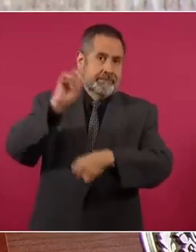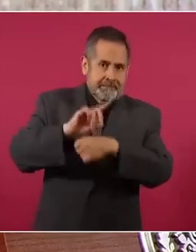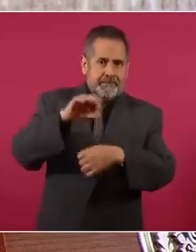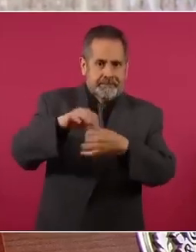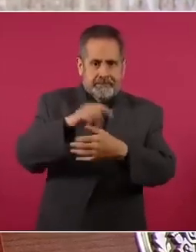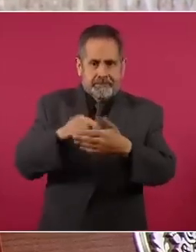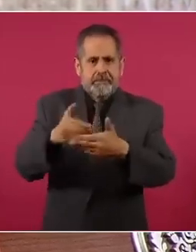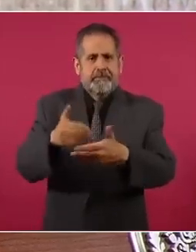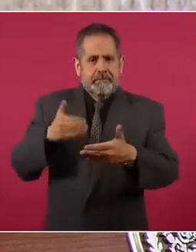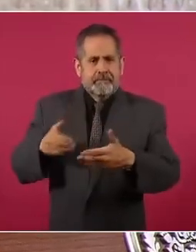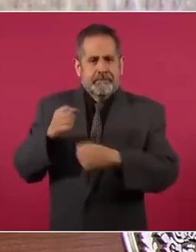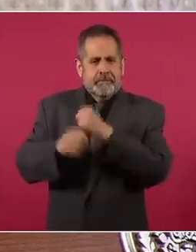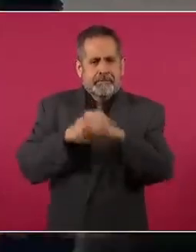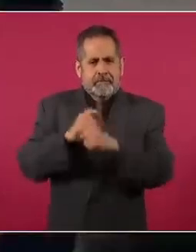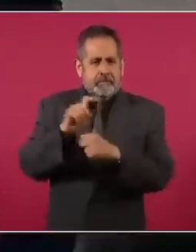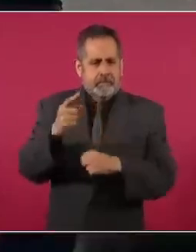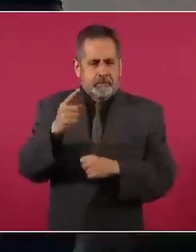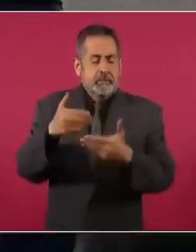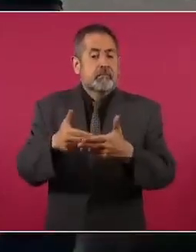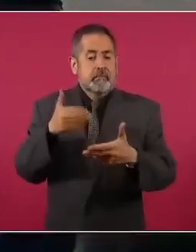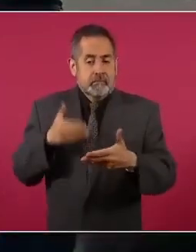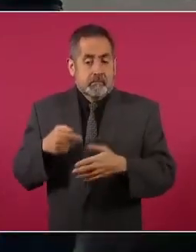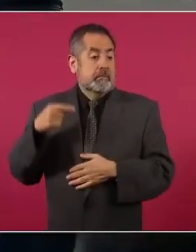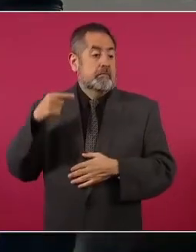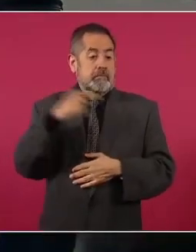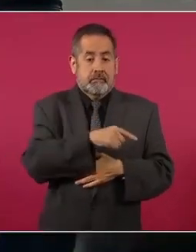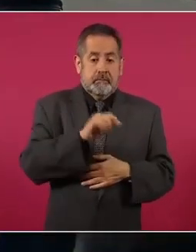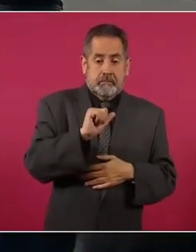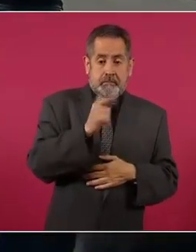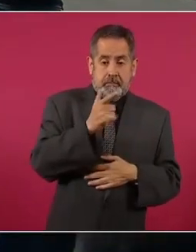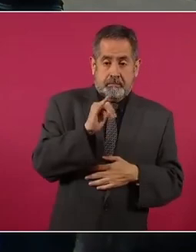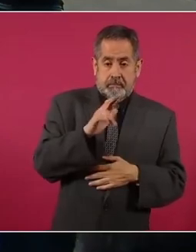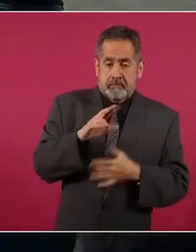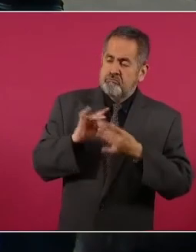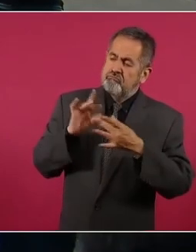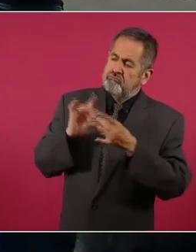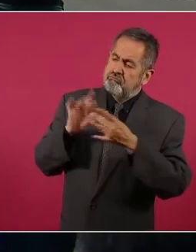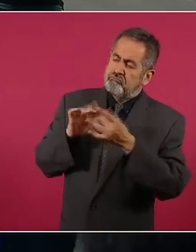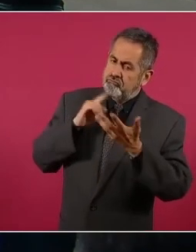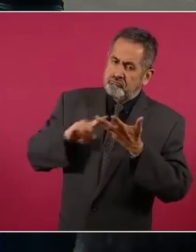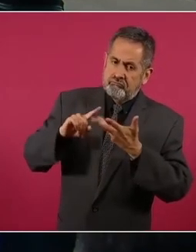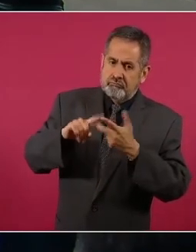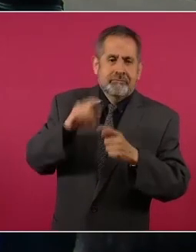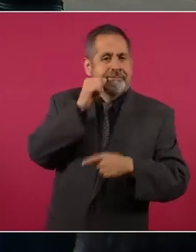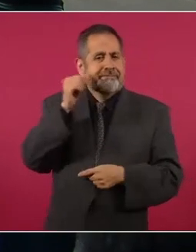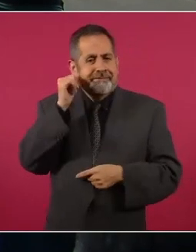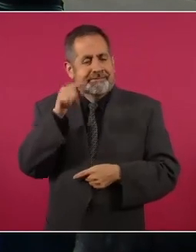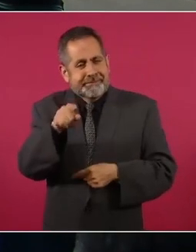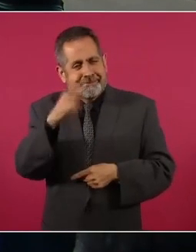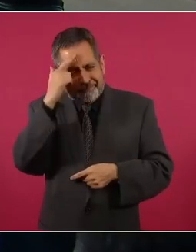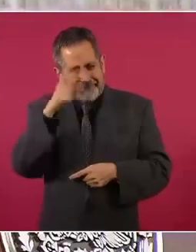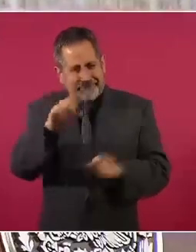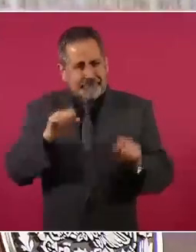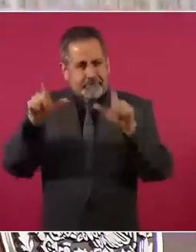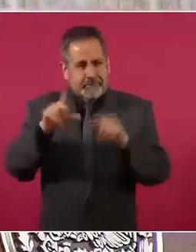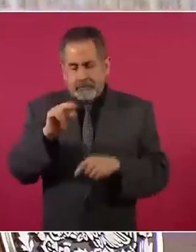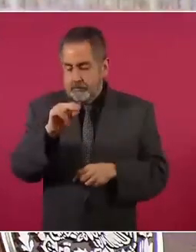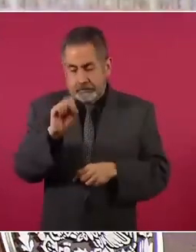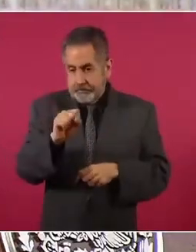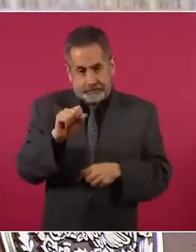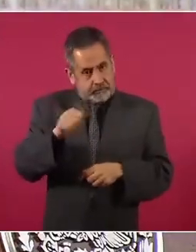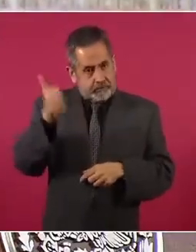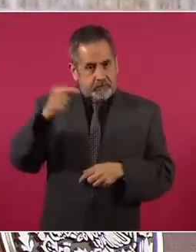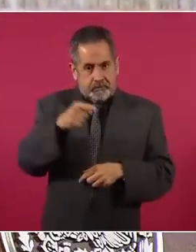del 21 y ahí entra Aguilar, pero lo que pusieron de Aguilar ayer no es